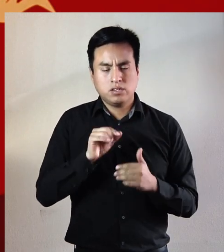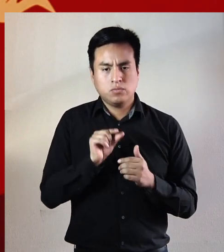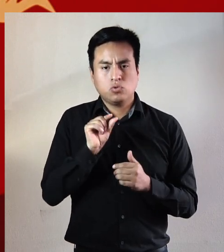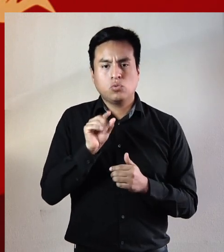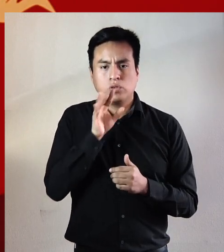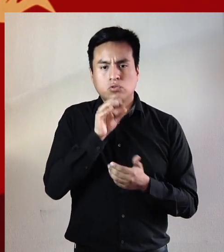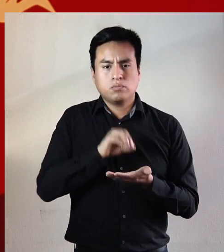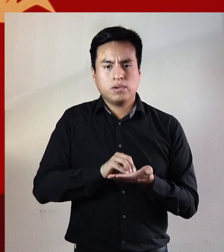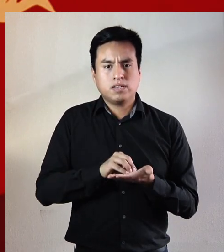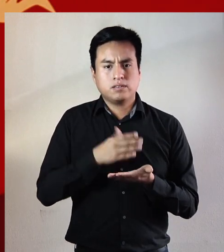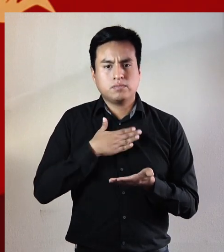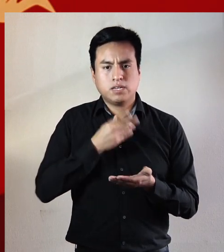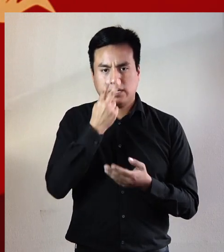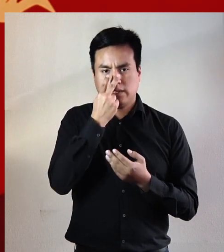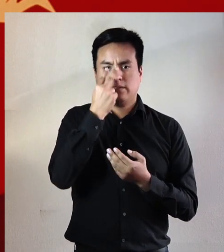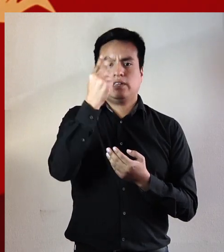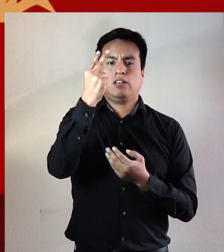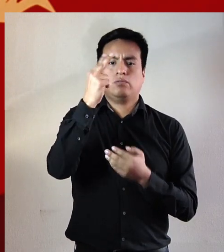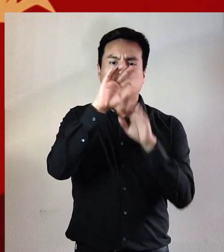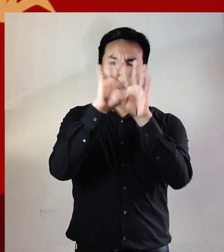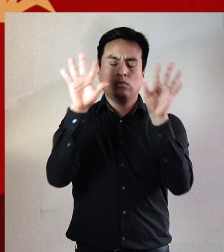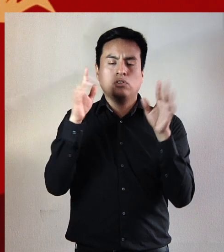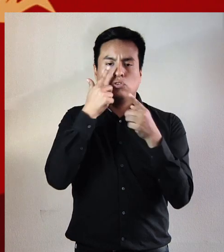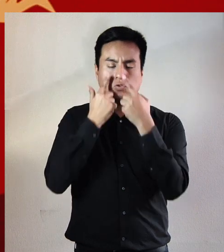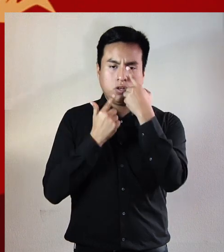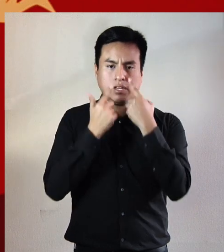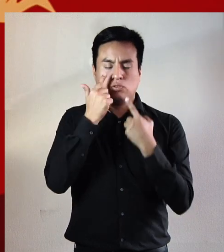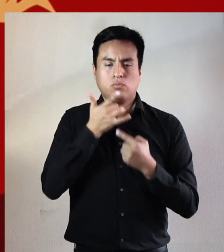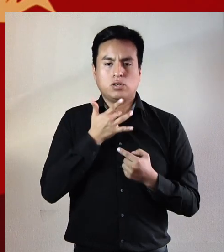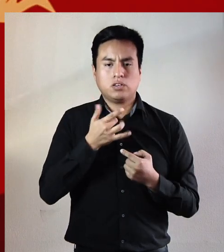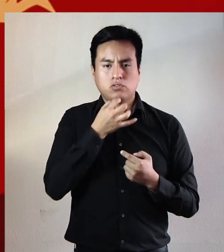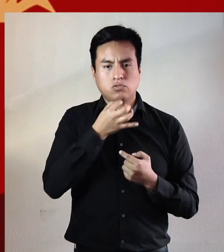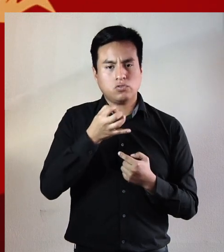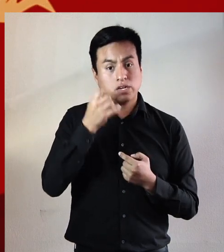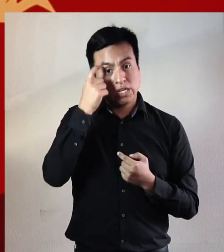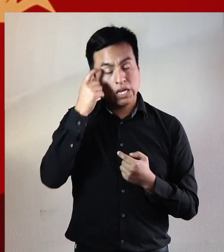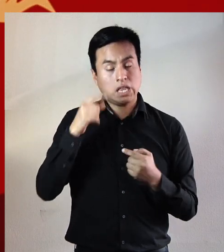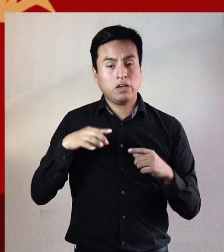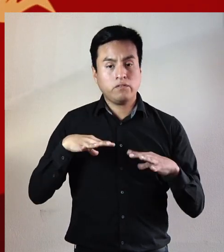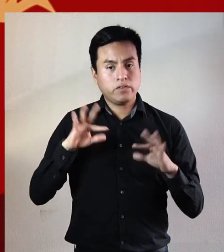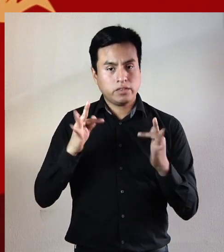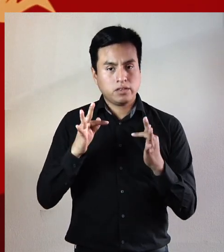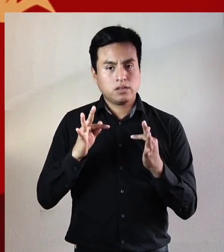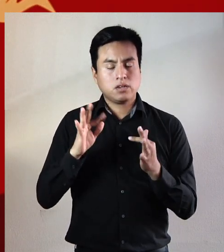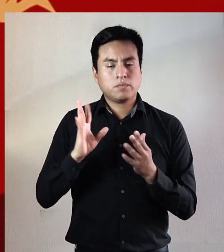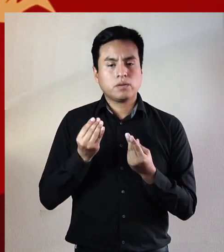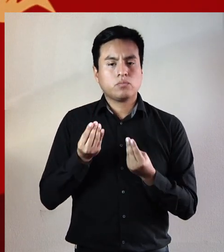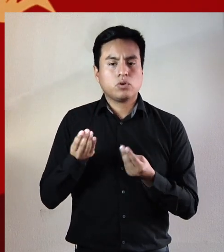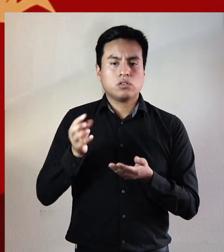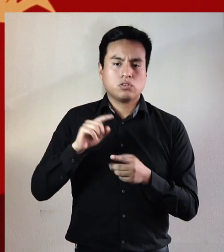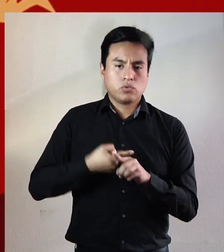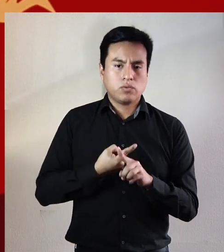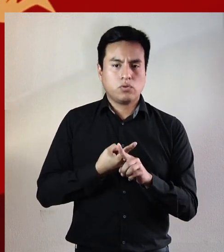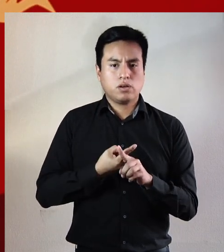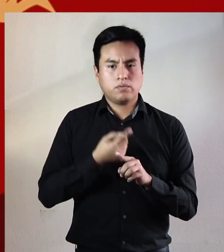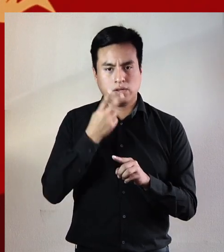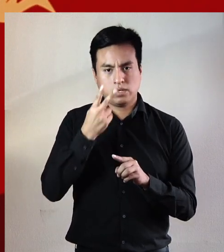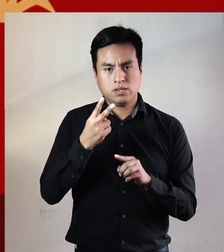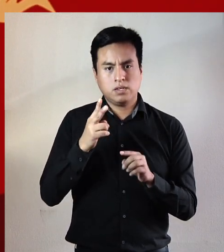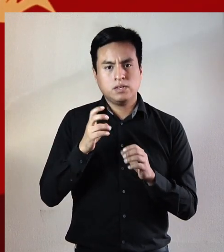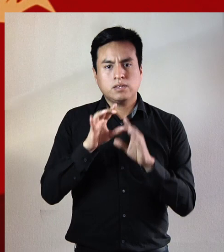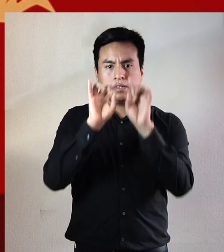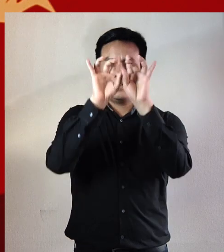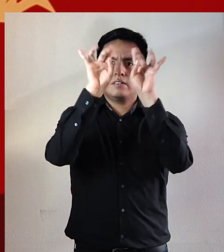alzaré por un minuto más mirarse al cielo llorando porque yo que creí en la felicidad habré vuelto a ver de